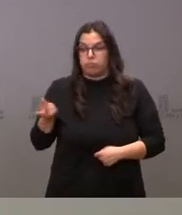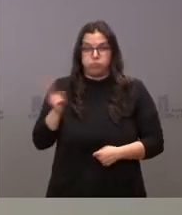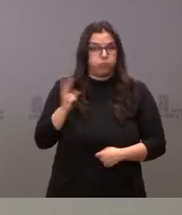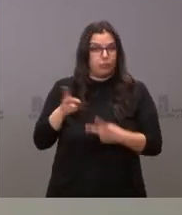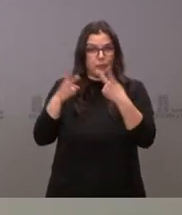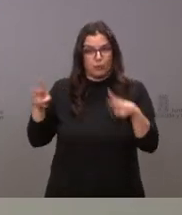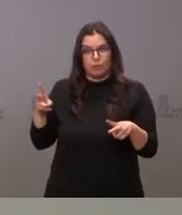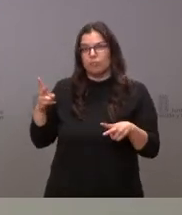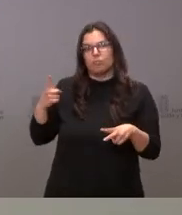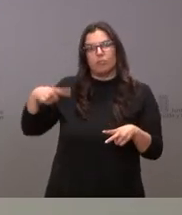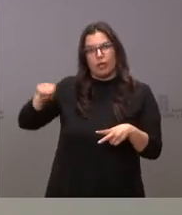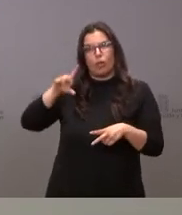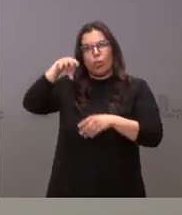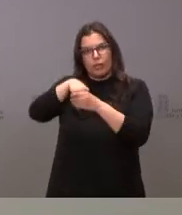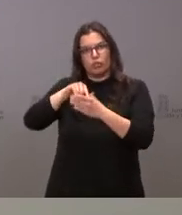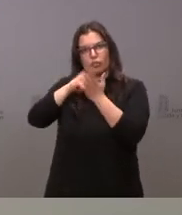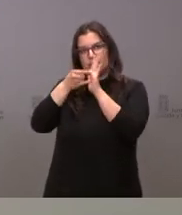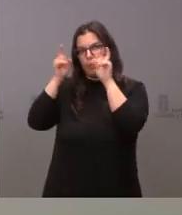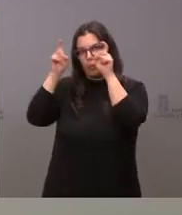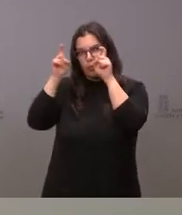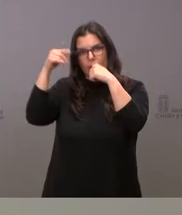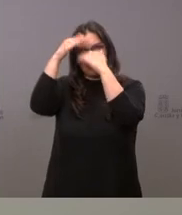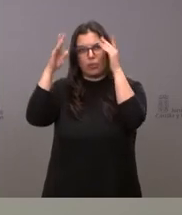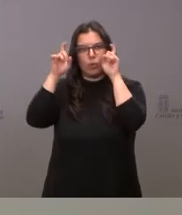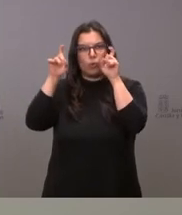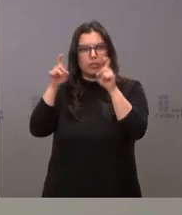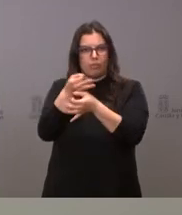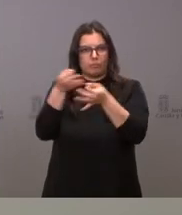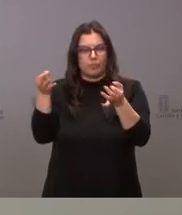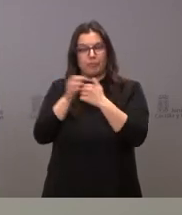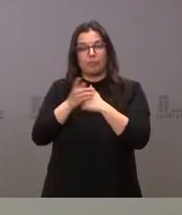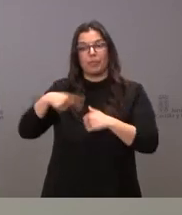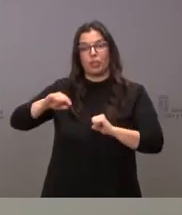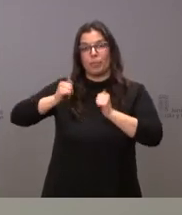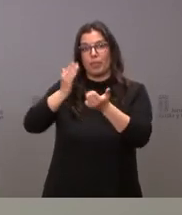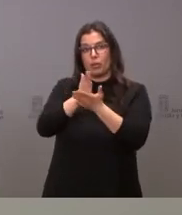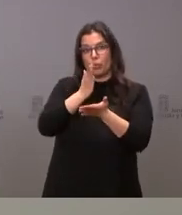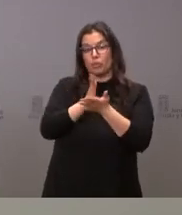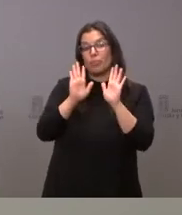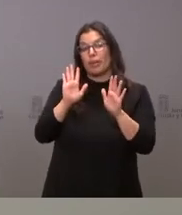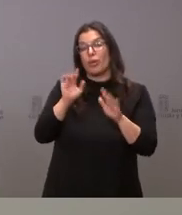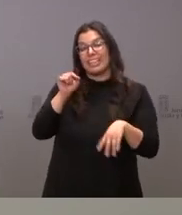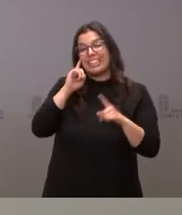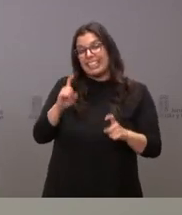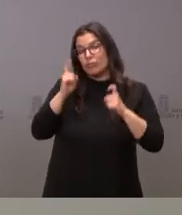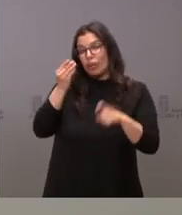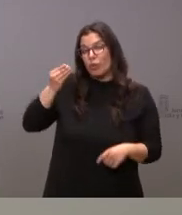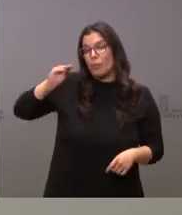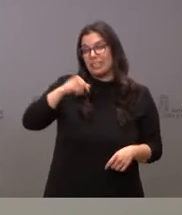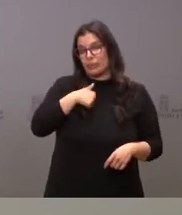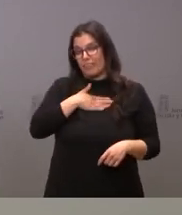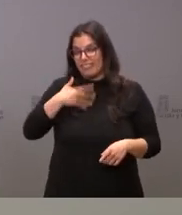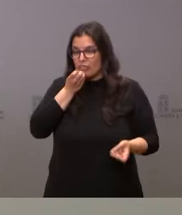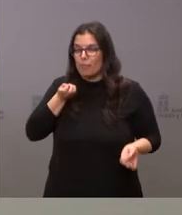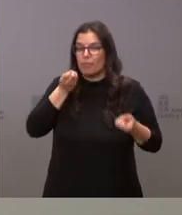son objeto del sistema educativo y de la atención educativa correspondiente. Se incorporan al sistema educativo, pero exige, y aquí es un esfuerzo adicional que quiero comentarles